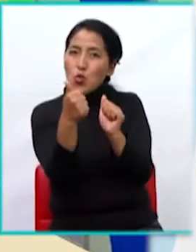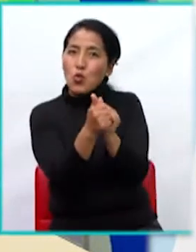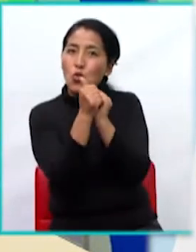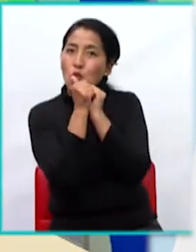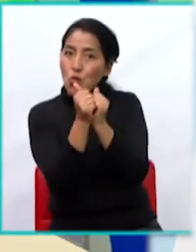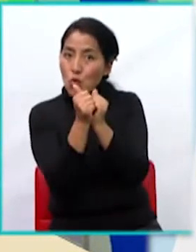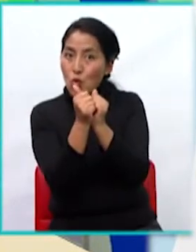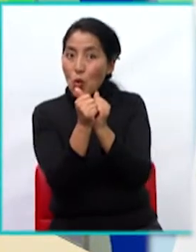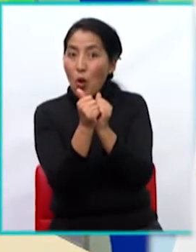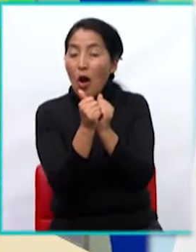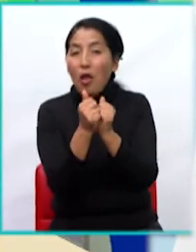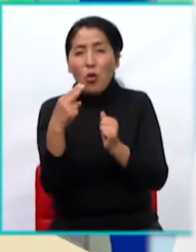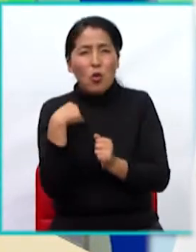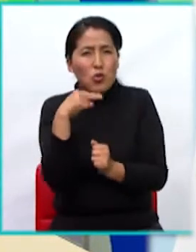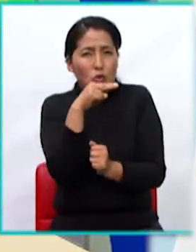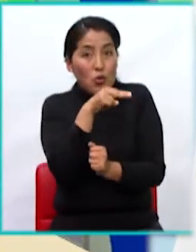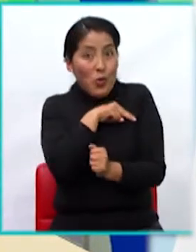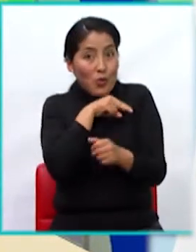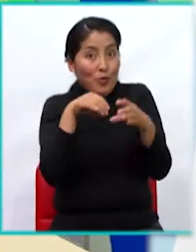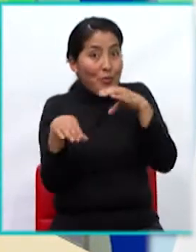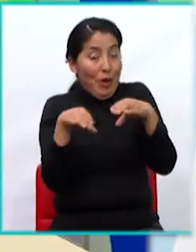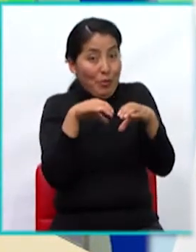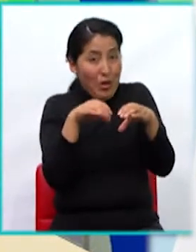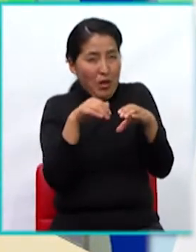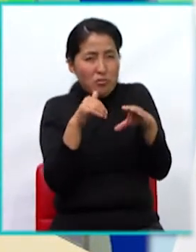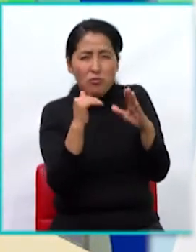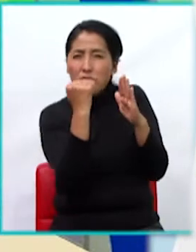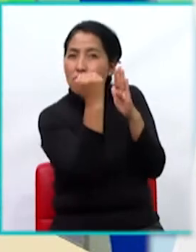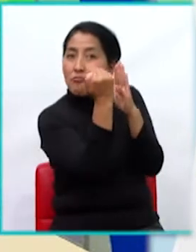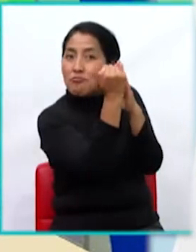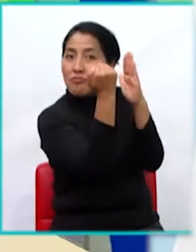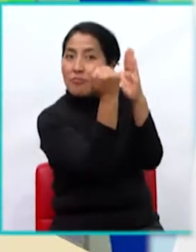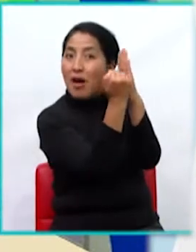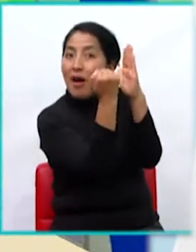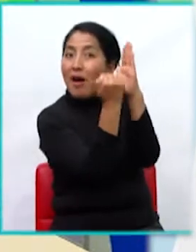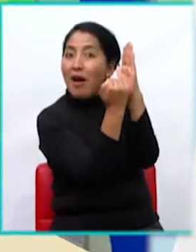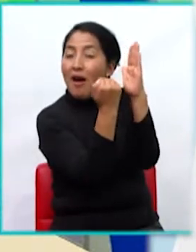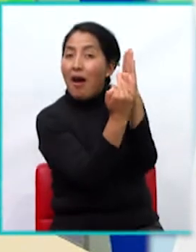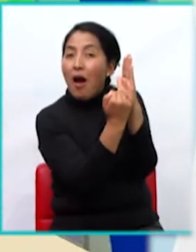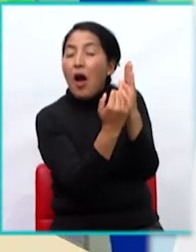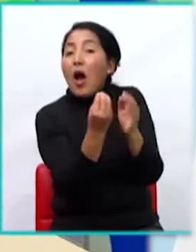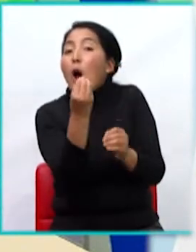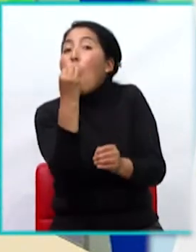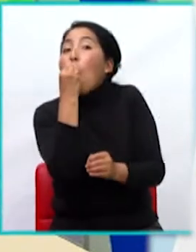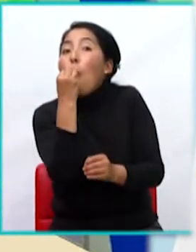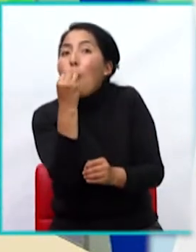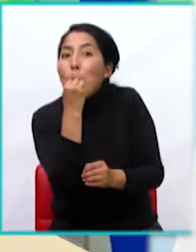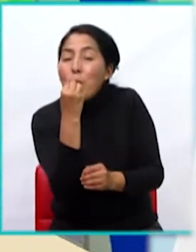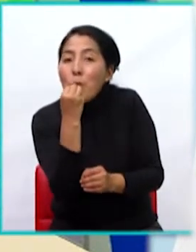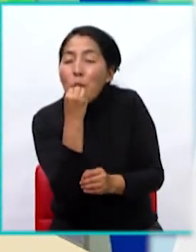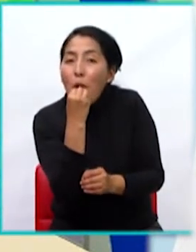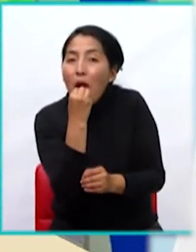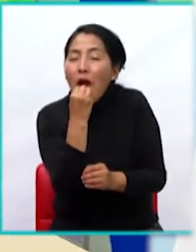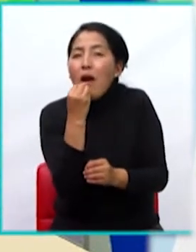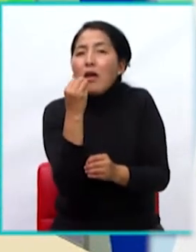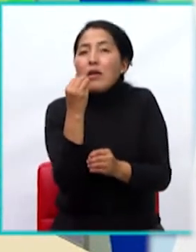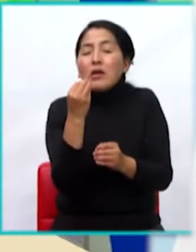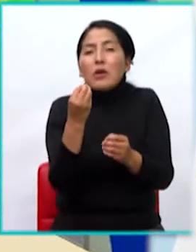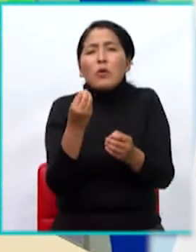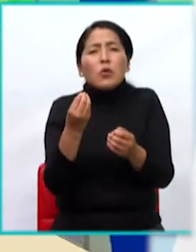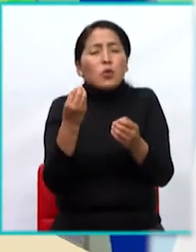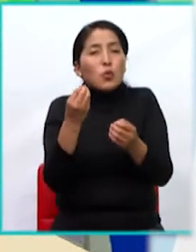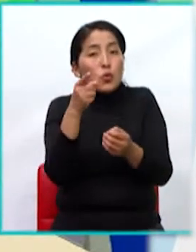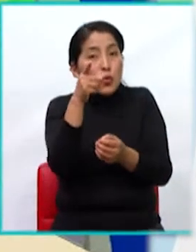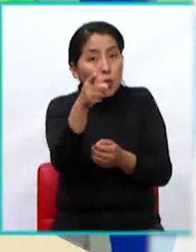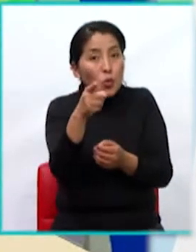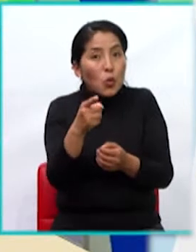Tenemos que hacer un menú. ¿Y qué es un menú? Pues muy fácil, un menú es decir qué se va a